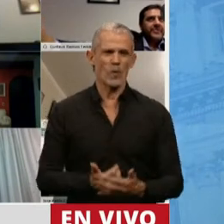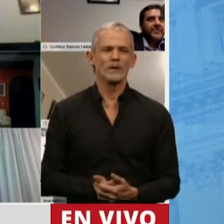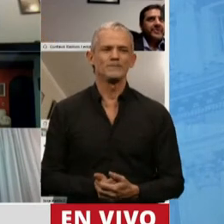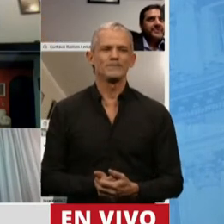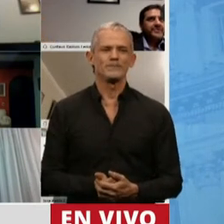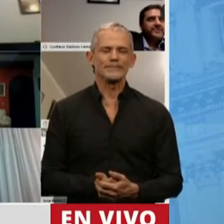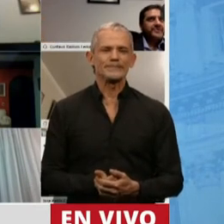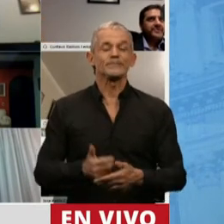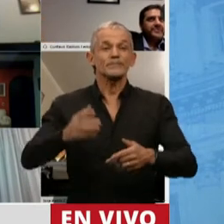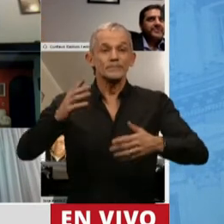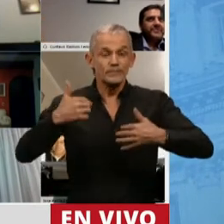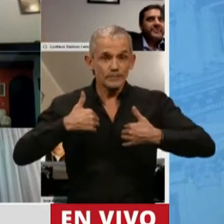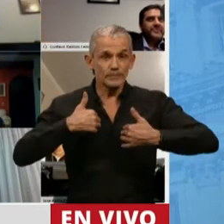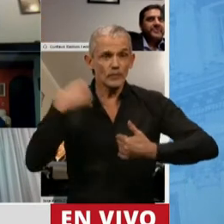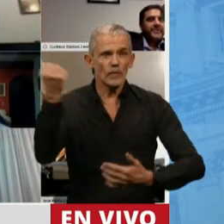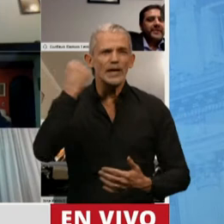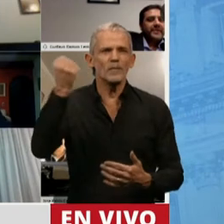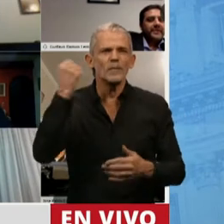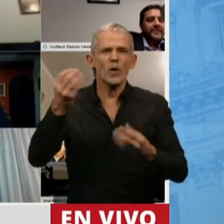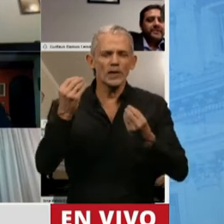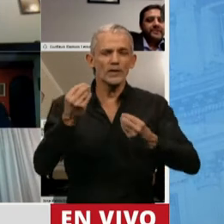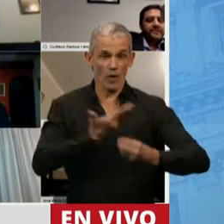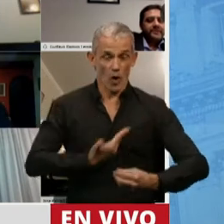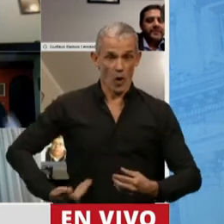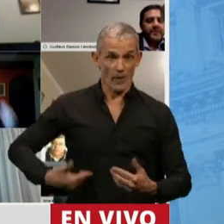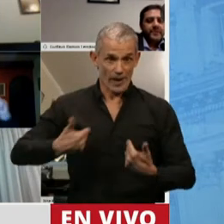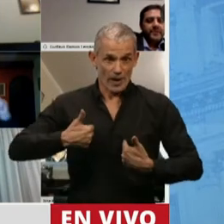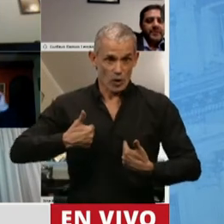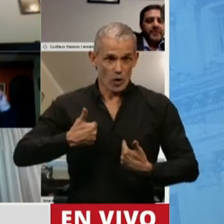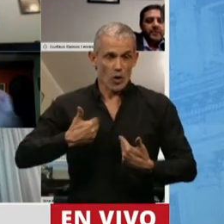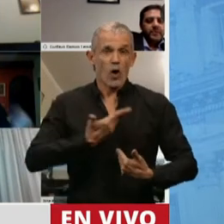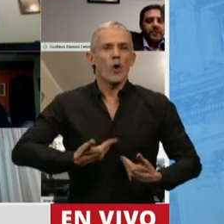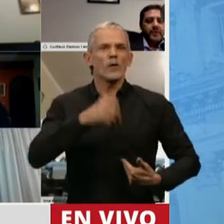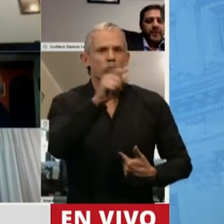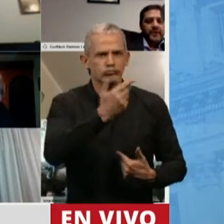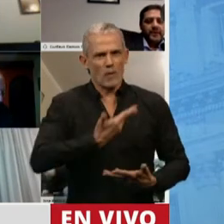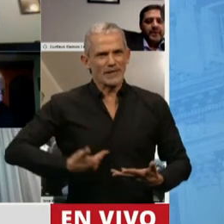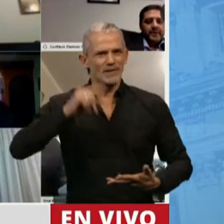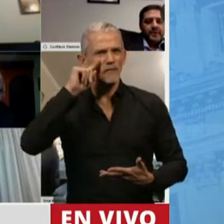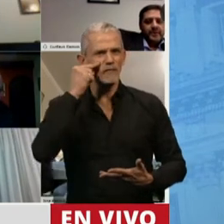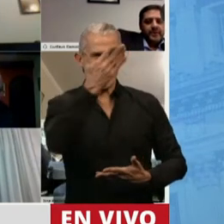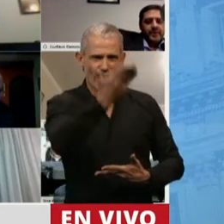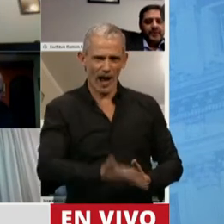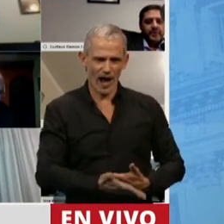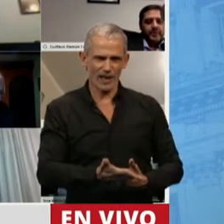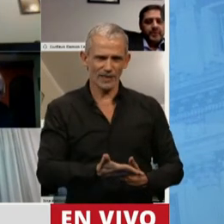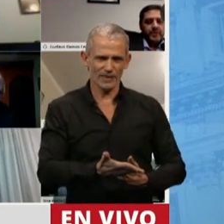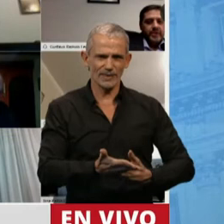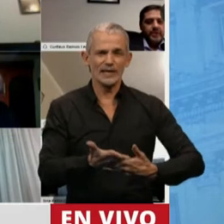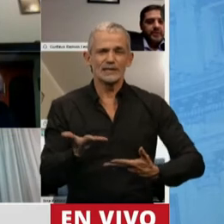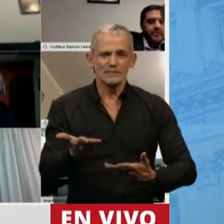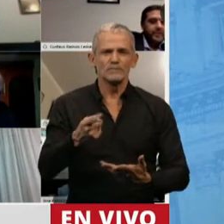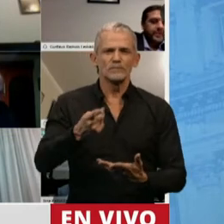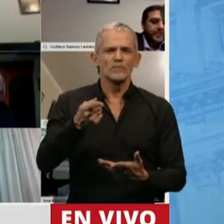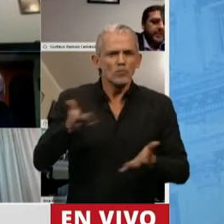También quiero reivindicar eso, porque fue nuestro gobierno, es el gobierno del presidente Alberto Fernández, el que